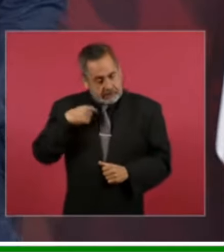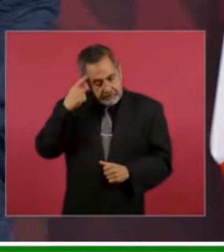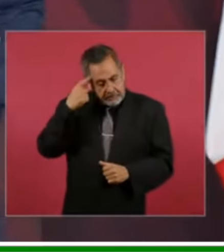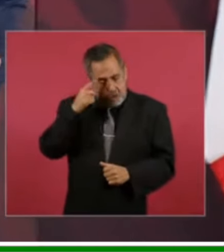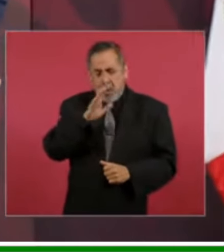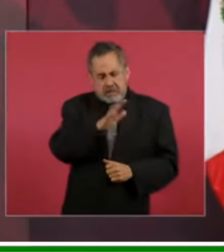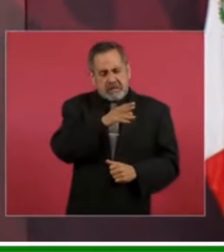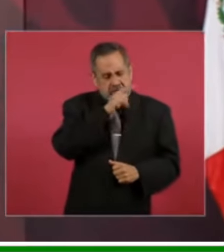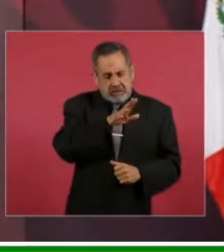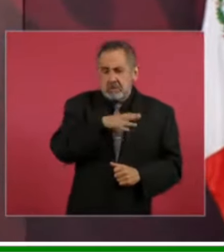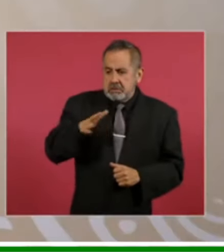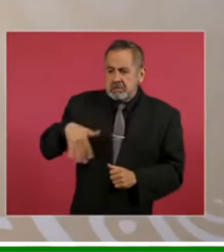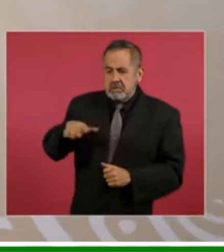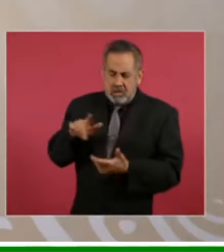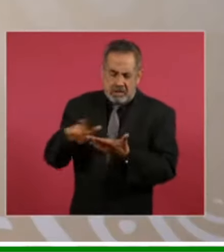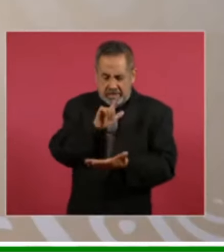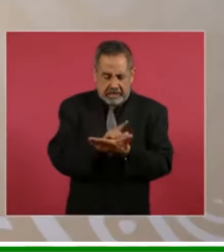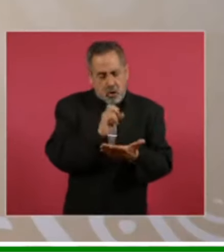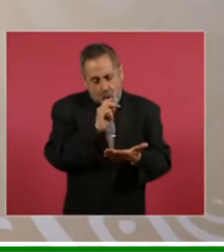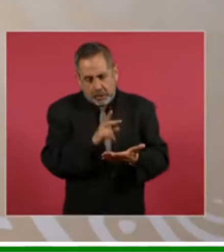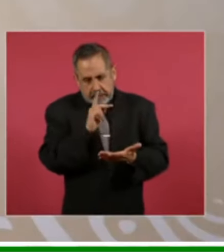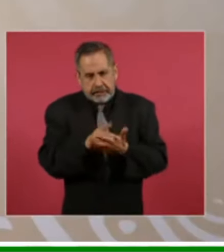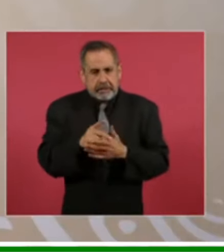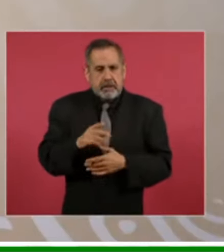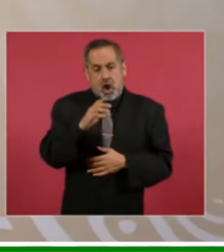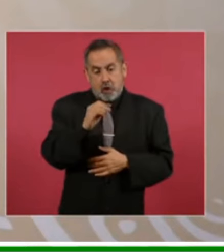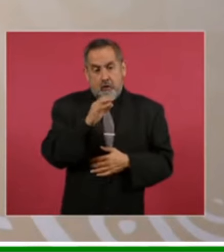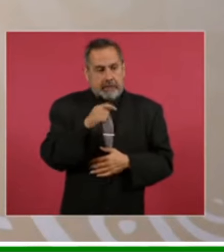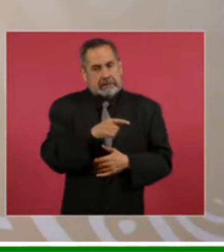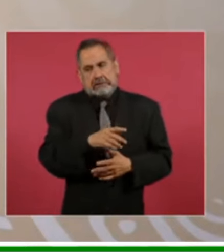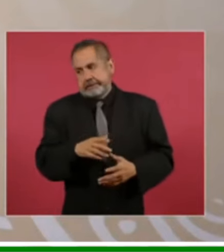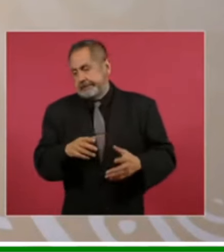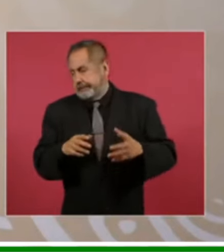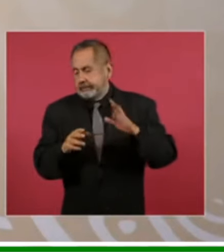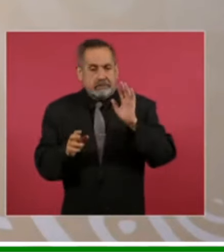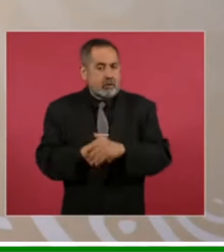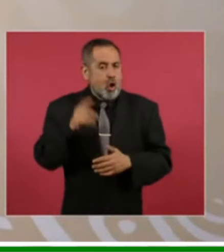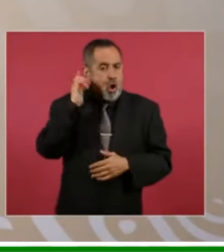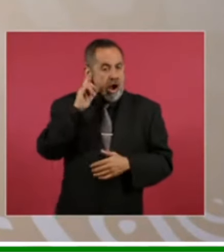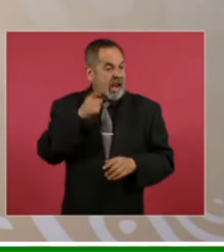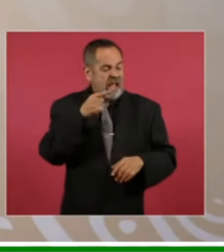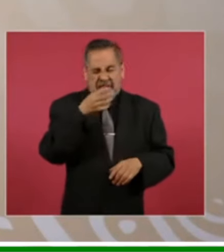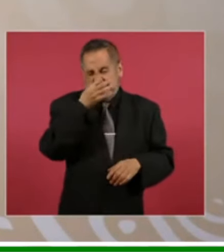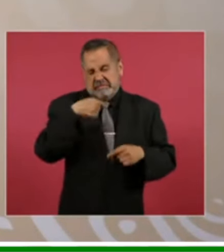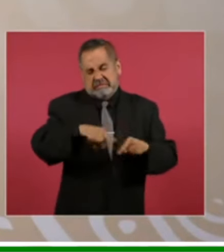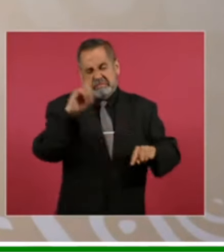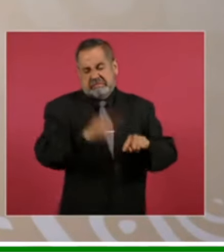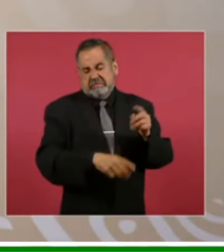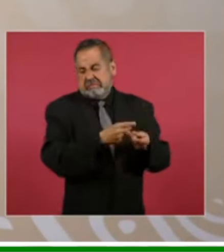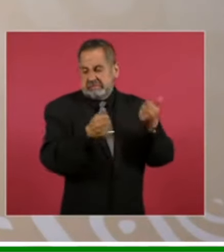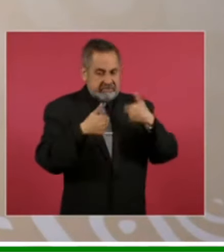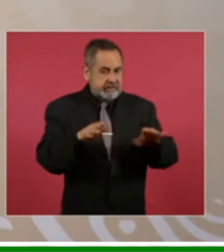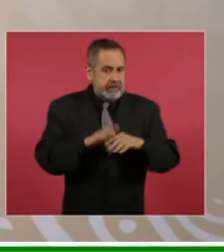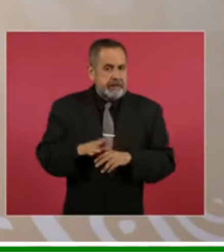buscar un mecanismo para cumplir con la ley, con la COFESE, que espero que no dure mucho, porque